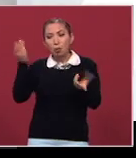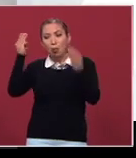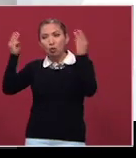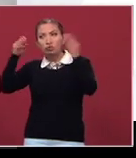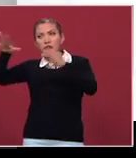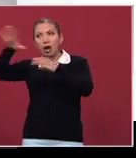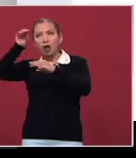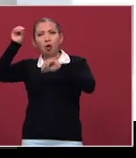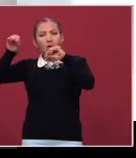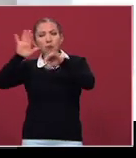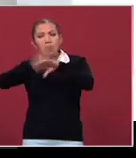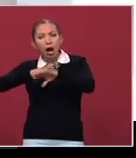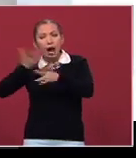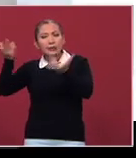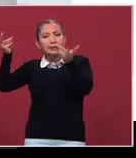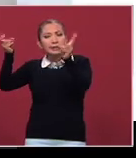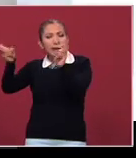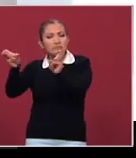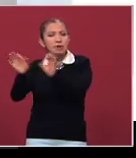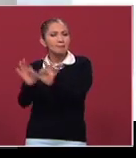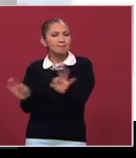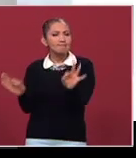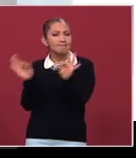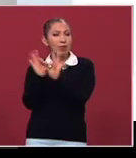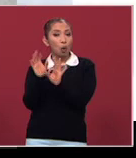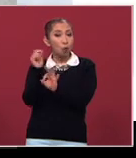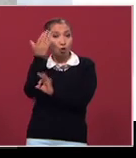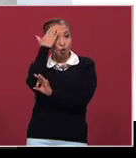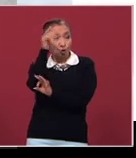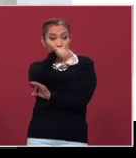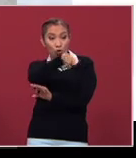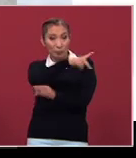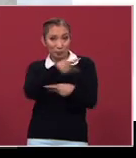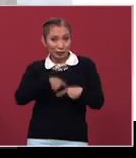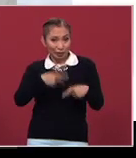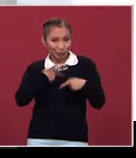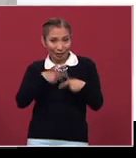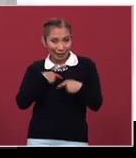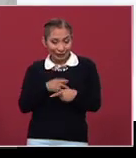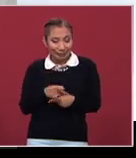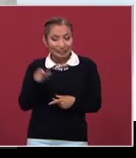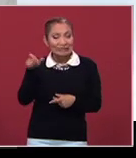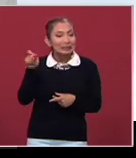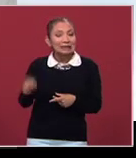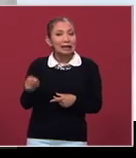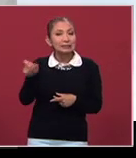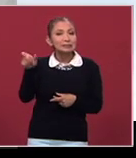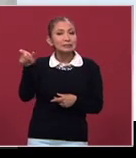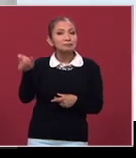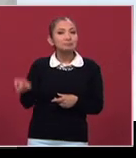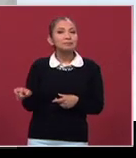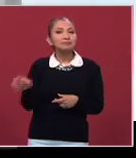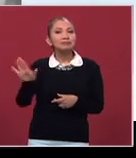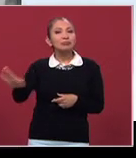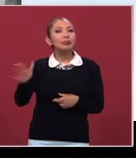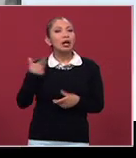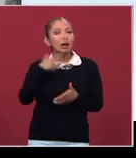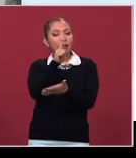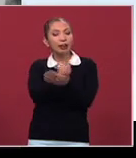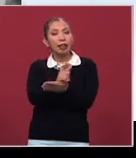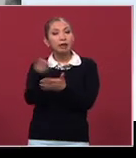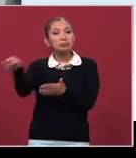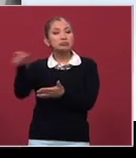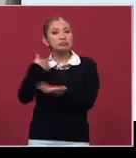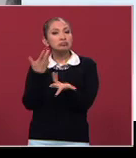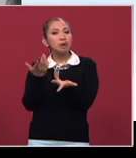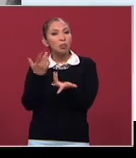museo nos hemos acercado a un tema que me parece que es poco explorado, que es la cuestión legislativa del